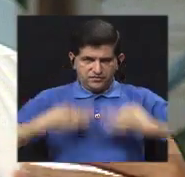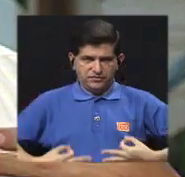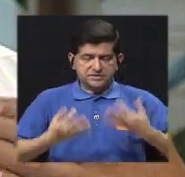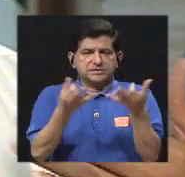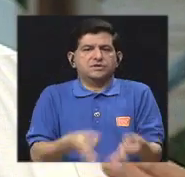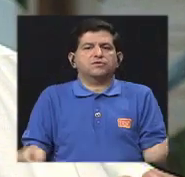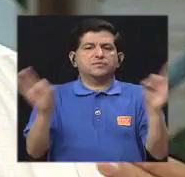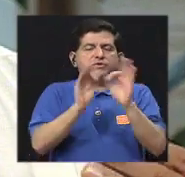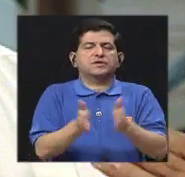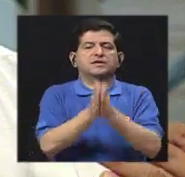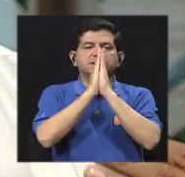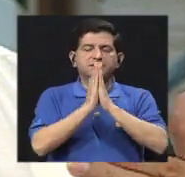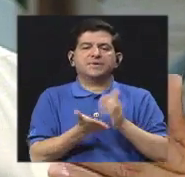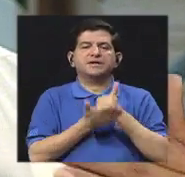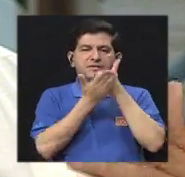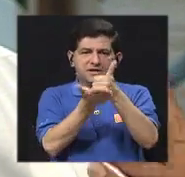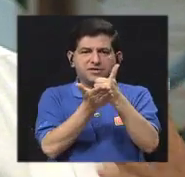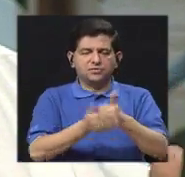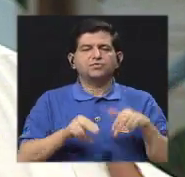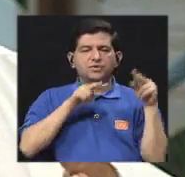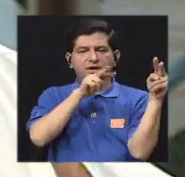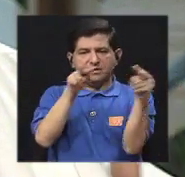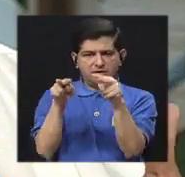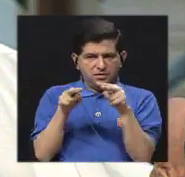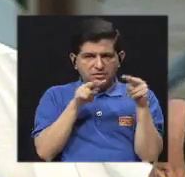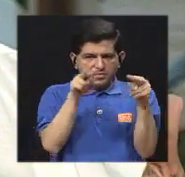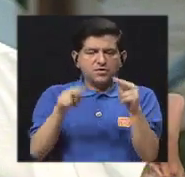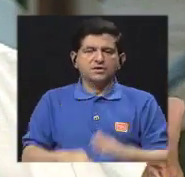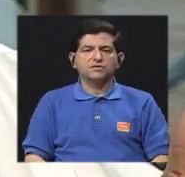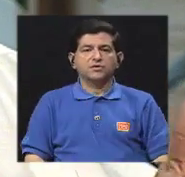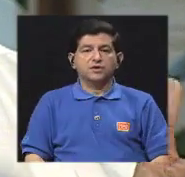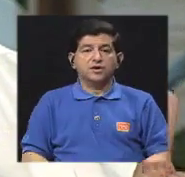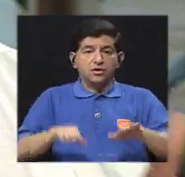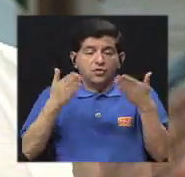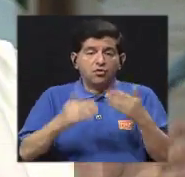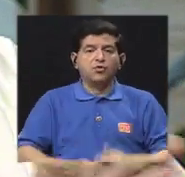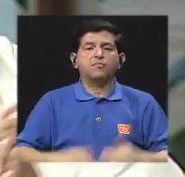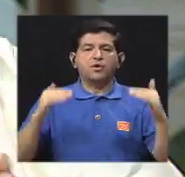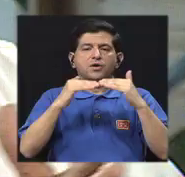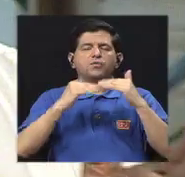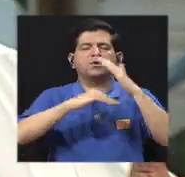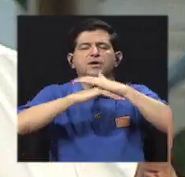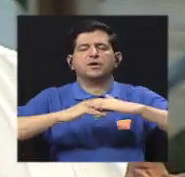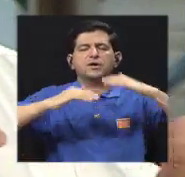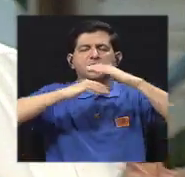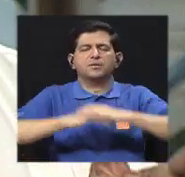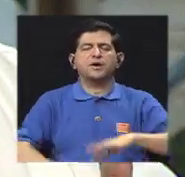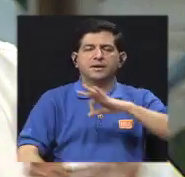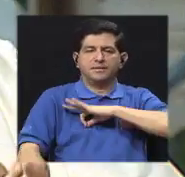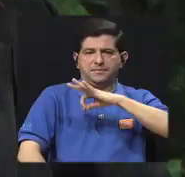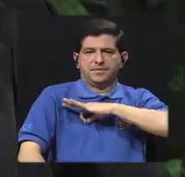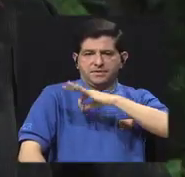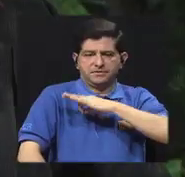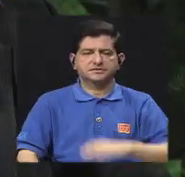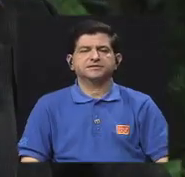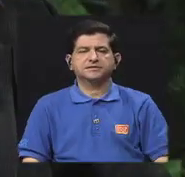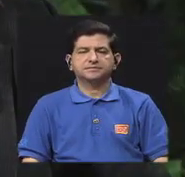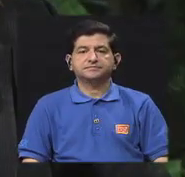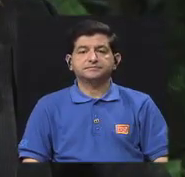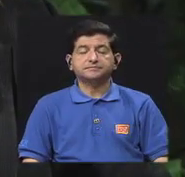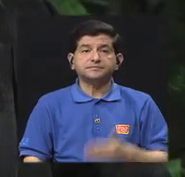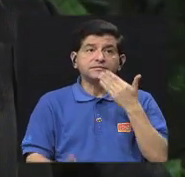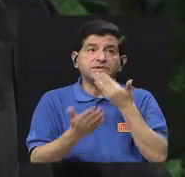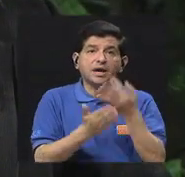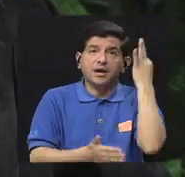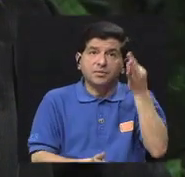lo importante es pedir ayuda, hay lo importante es monitorear a través de un nivel de confort, a través de un bienestar, que en